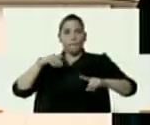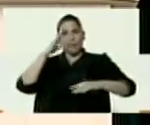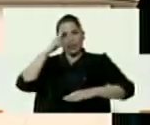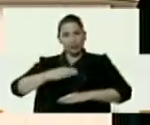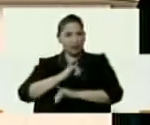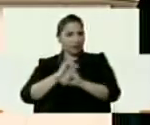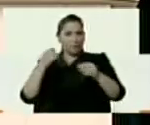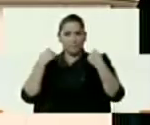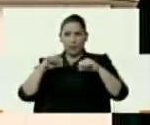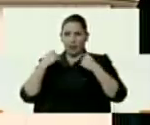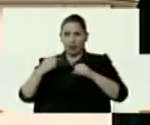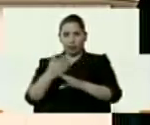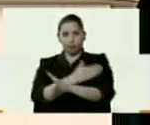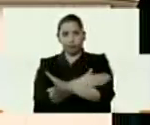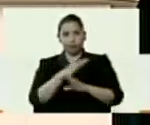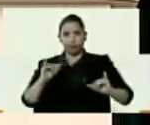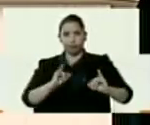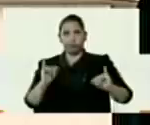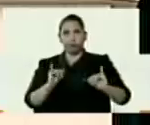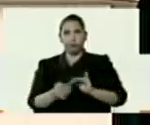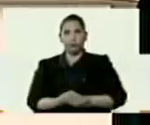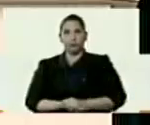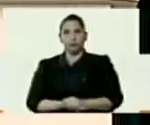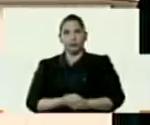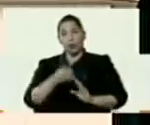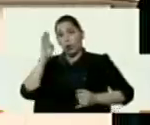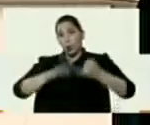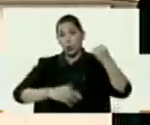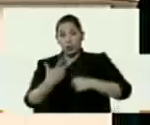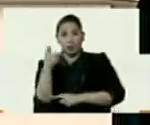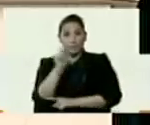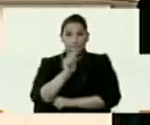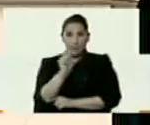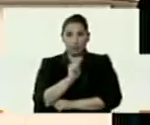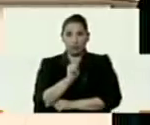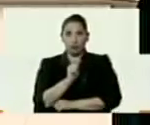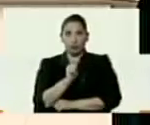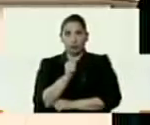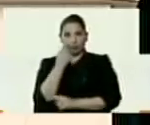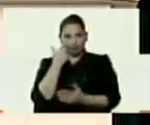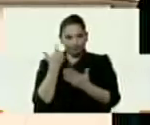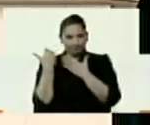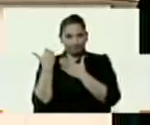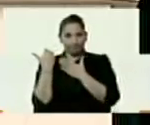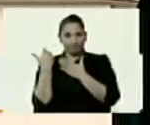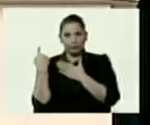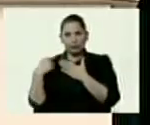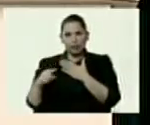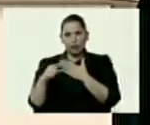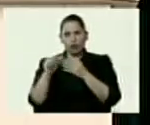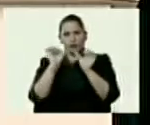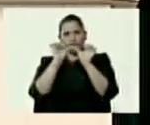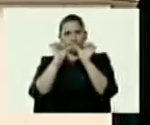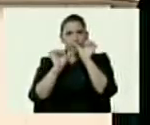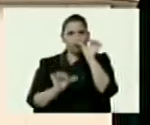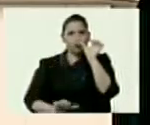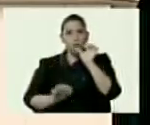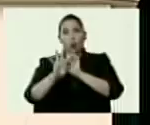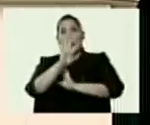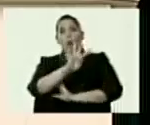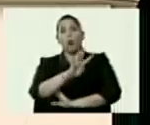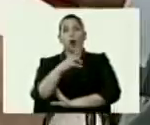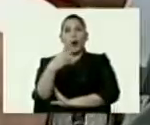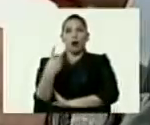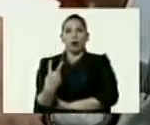preparando. En los últimos tres meses aquí tengo la descripción de 42